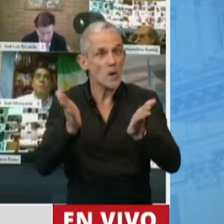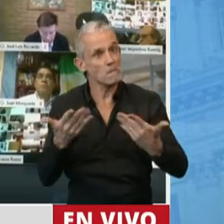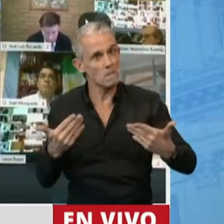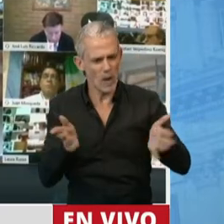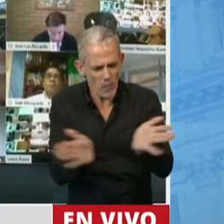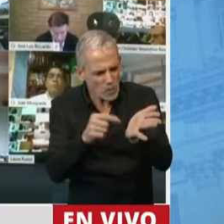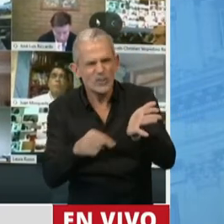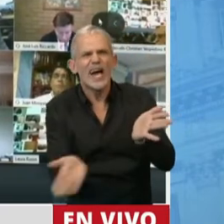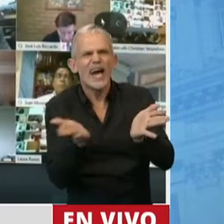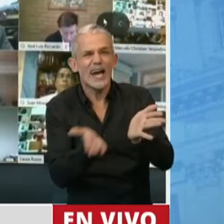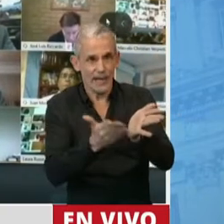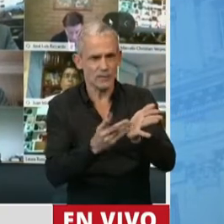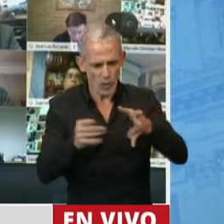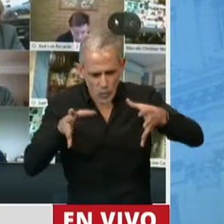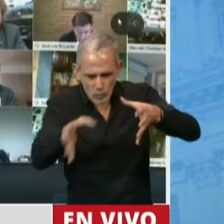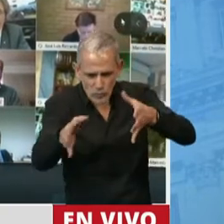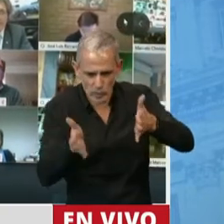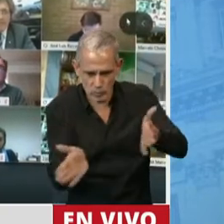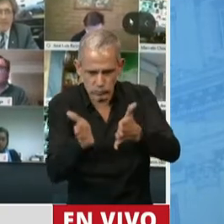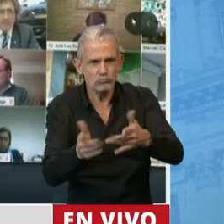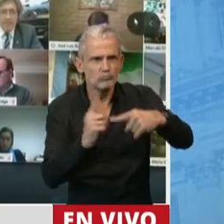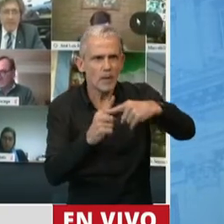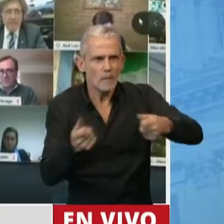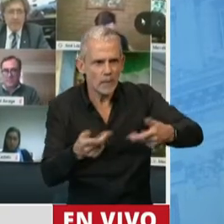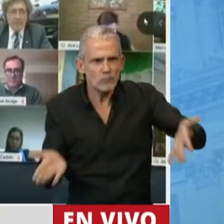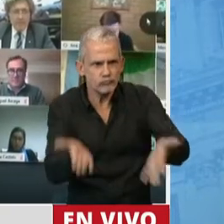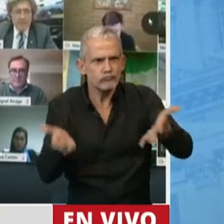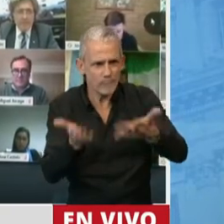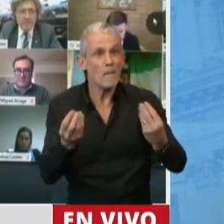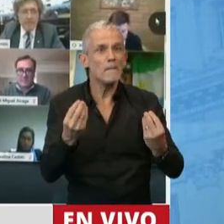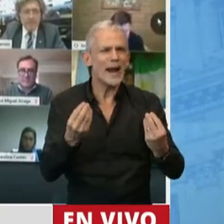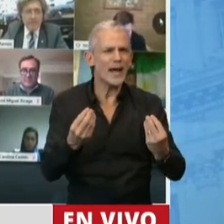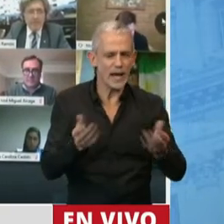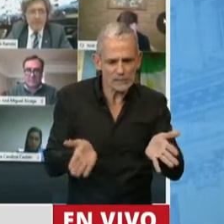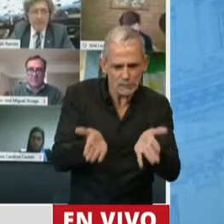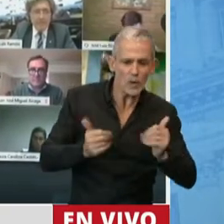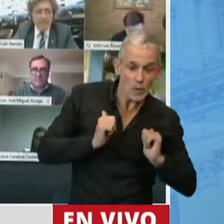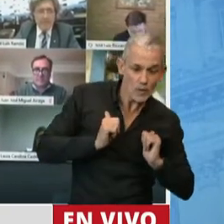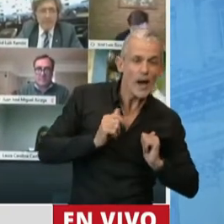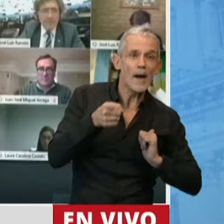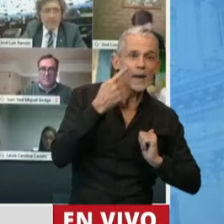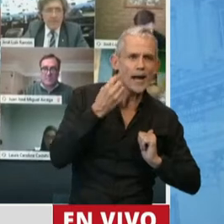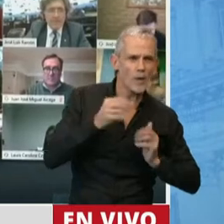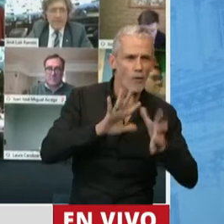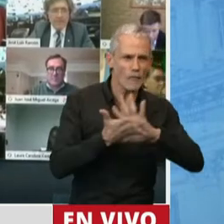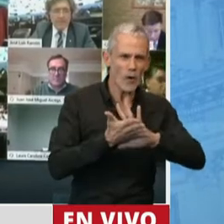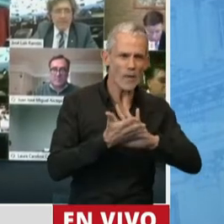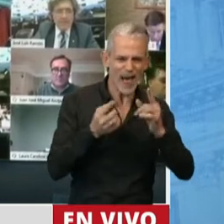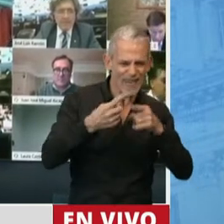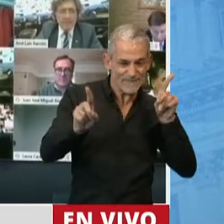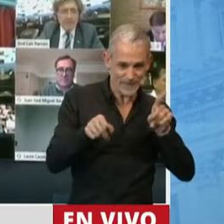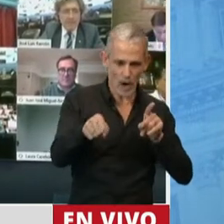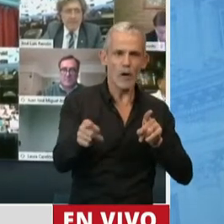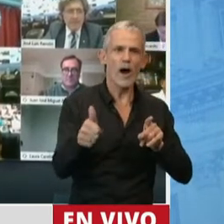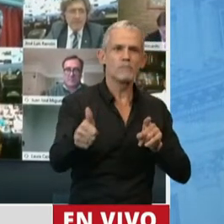Es darle a un sector un tratamiento diferenciado bajo ciertas circunstancias. Con la esperanza, con la expectativa de que ese régimen diferenciado genere